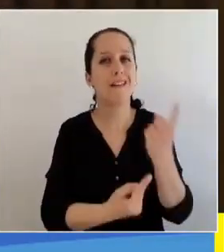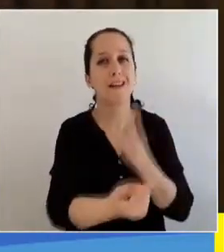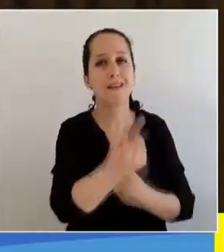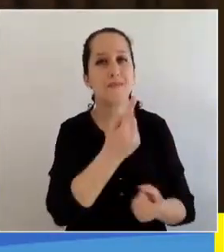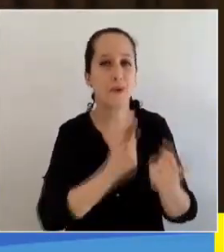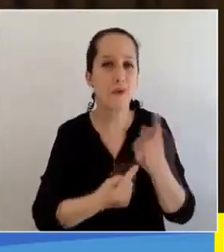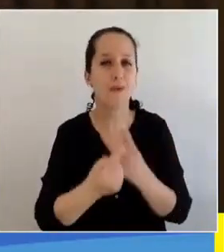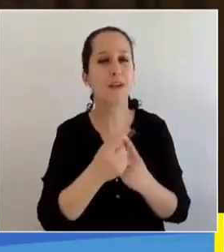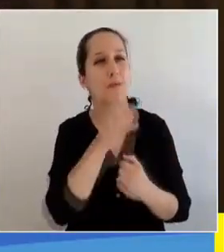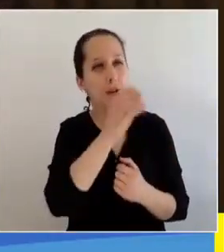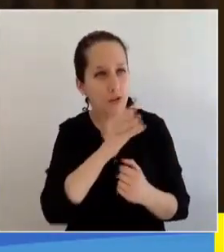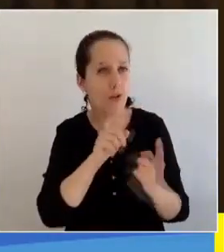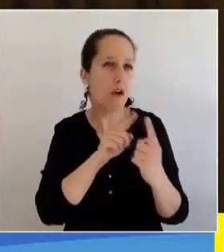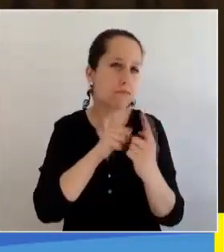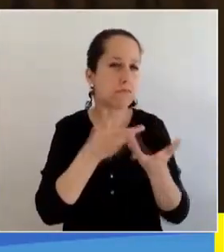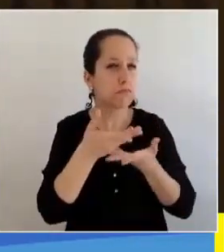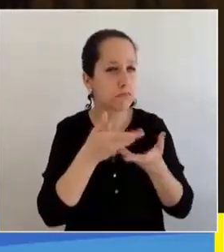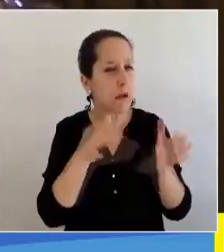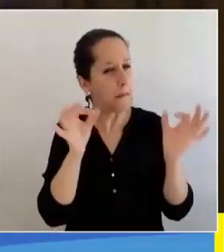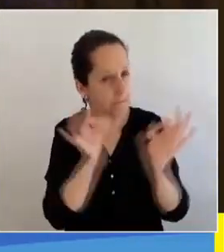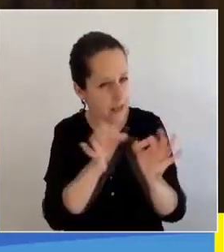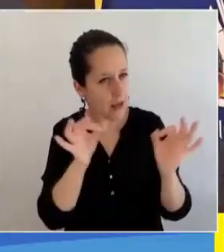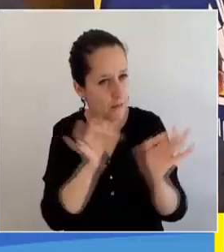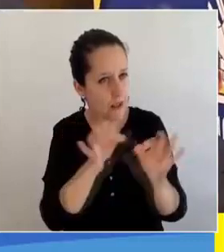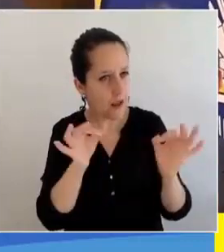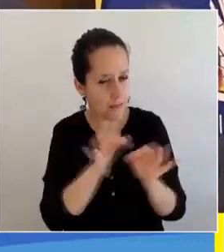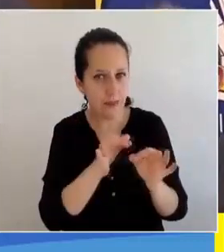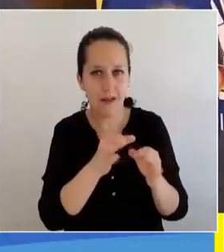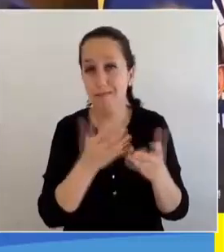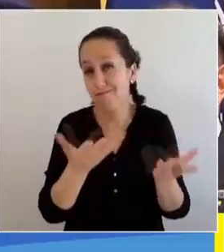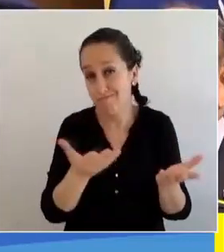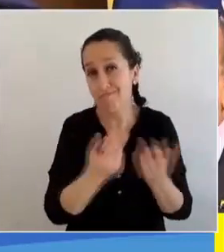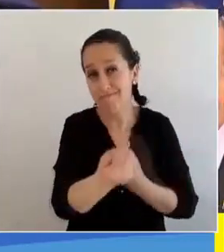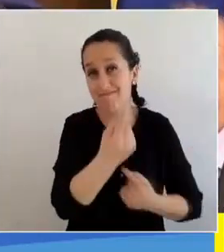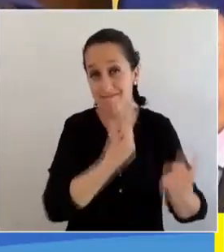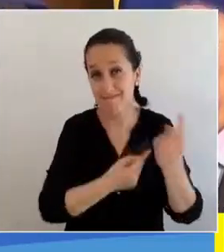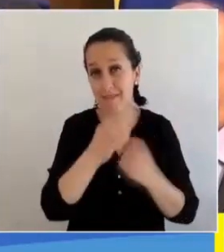público, con la gente, poderle explicar a la gente,